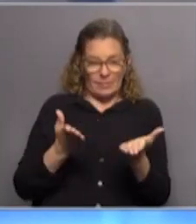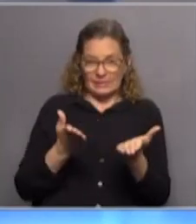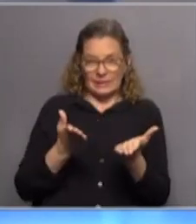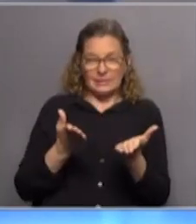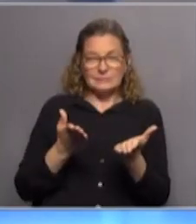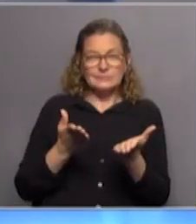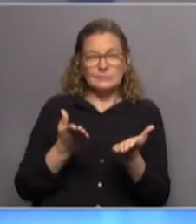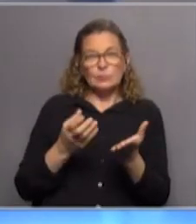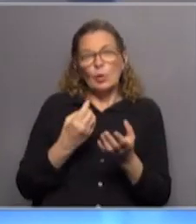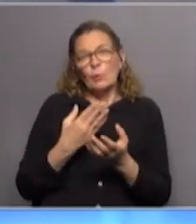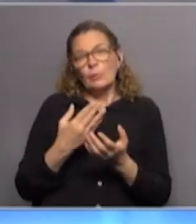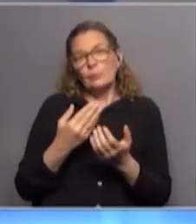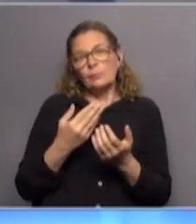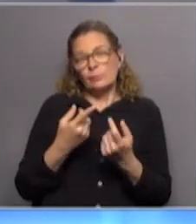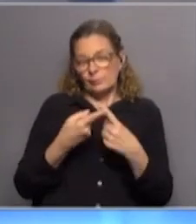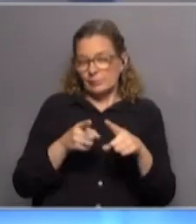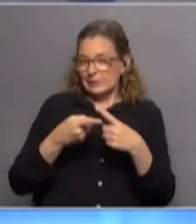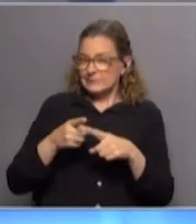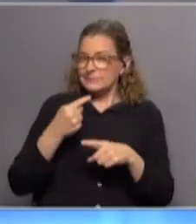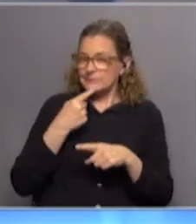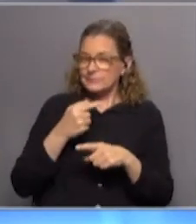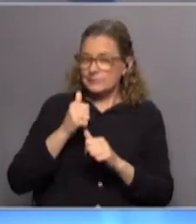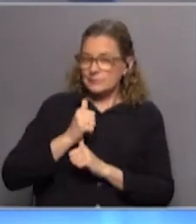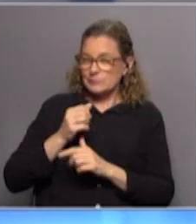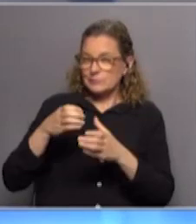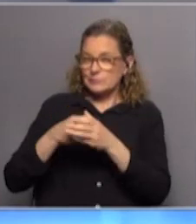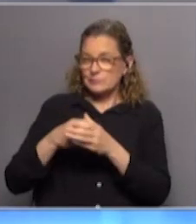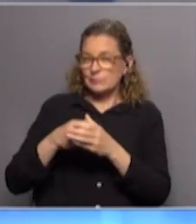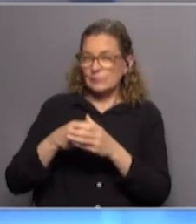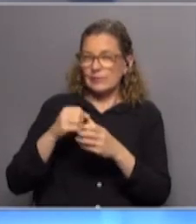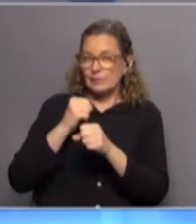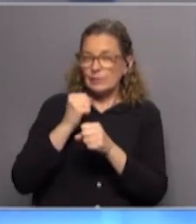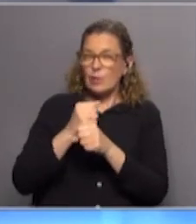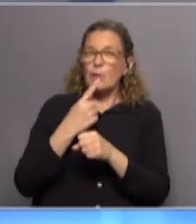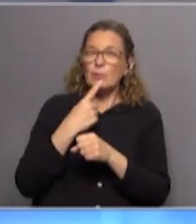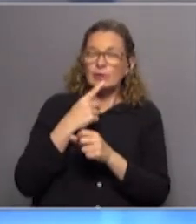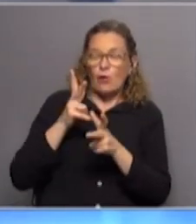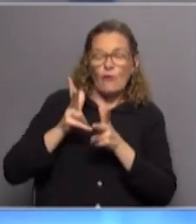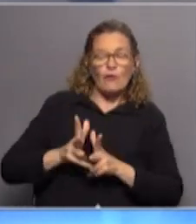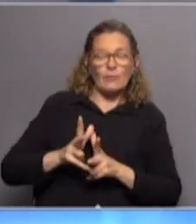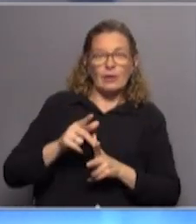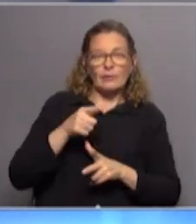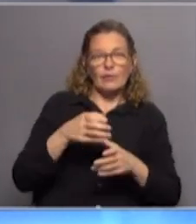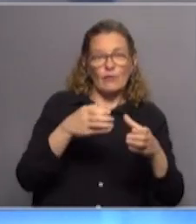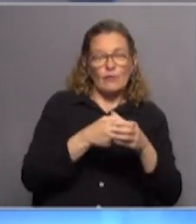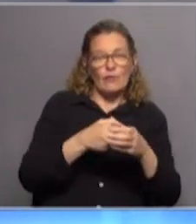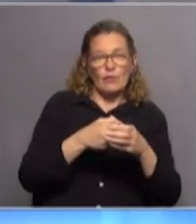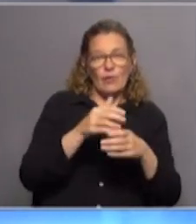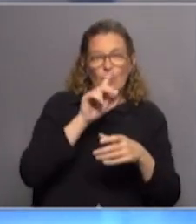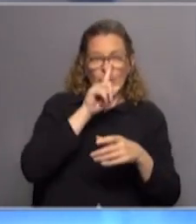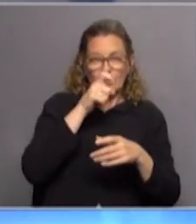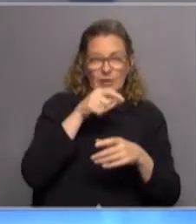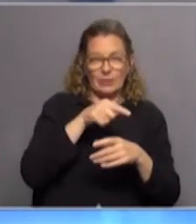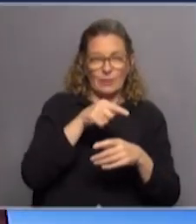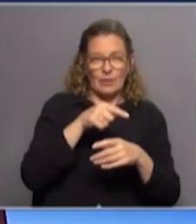iniciativas distintas, se dice que Cabildo Abierto hace el trabajo político en los ámbitos formales y que el Foro de Montevideo es la pata